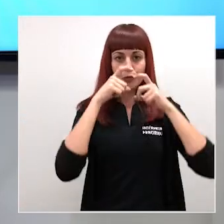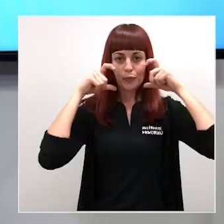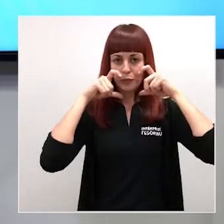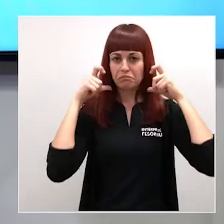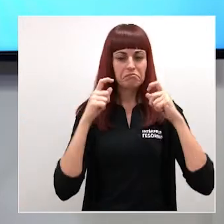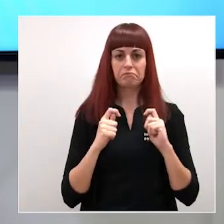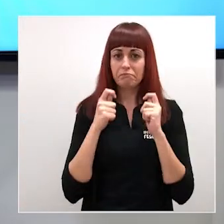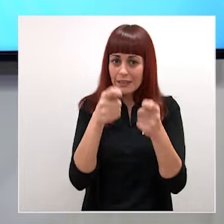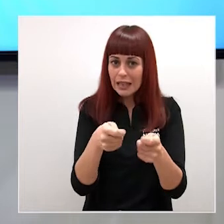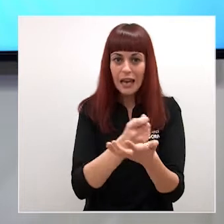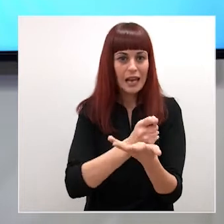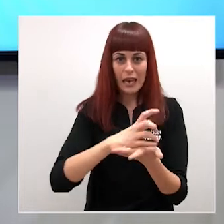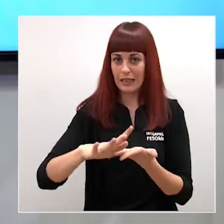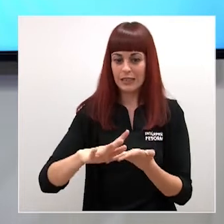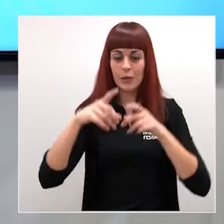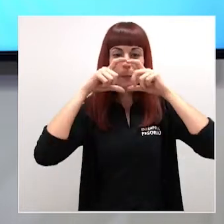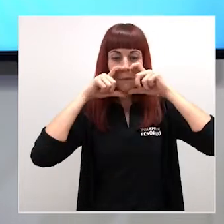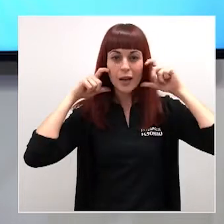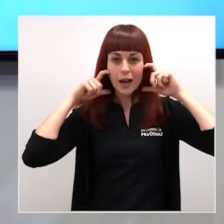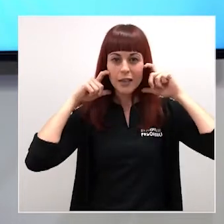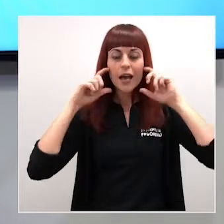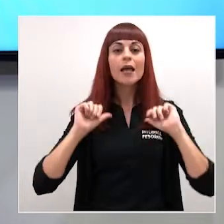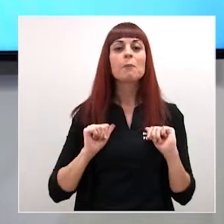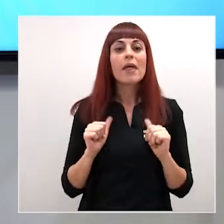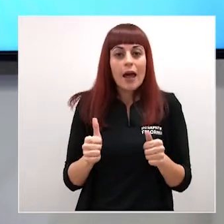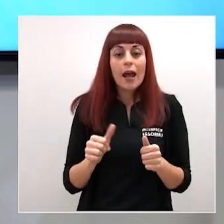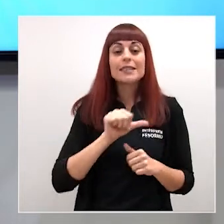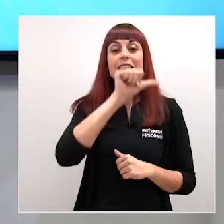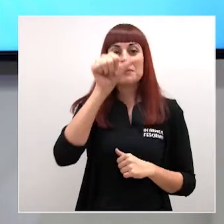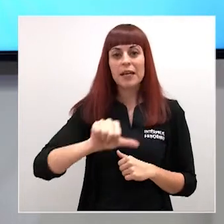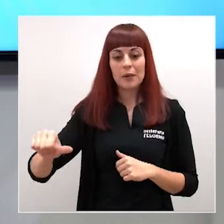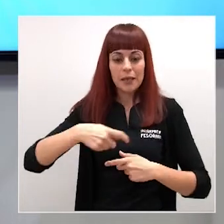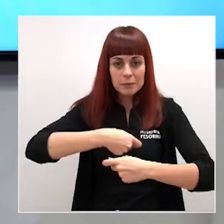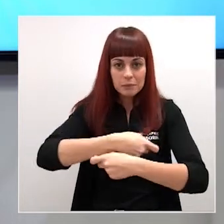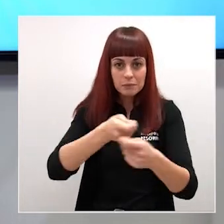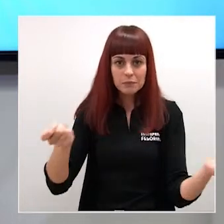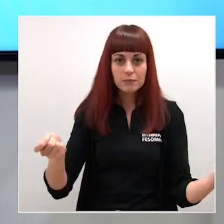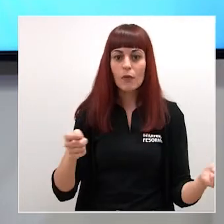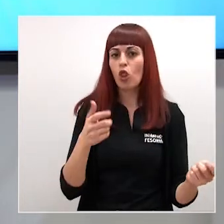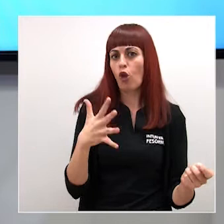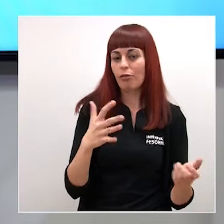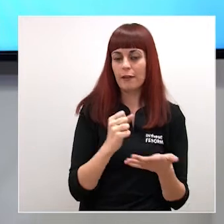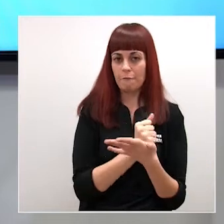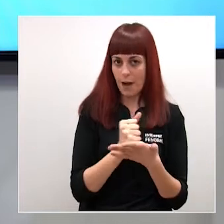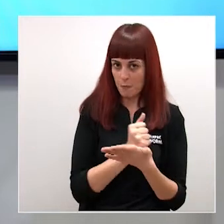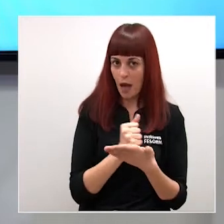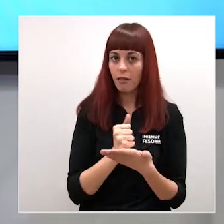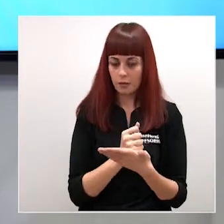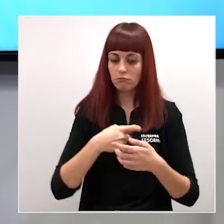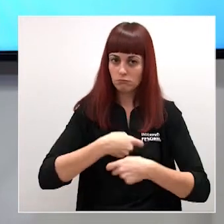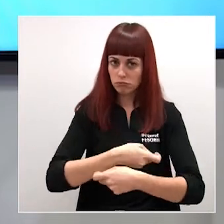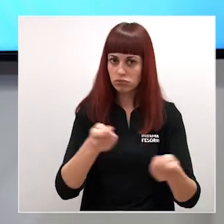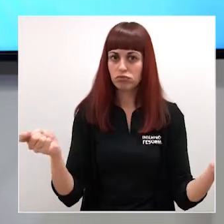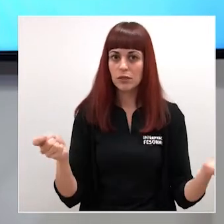forma gratuita. Estas mascarillas comenzarán a repartirse, como digo, la semana que viene a través de las oficinas de farmacia y se pretende una